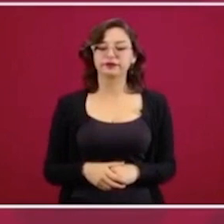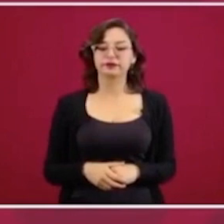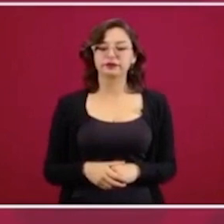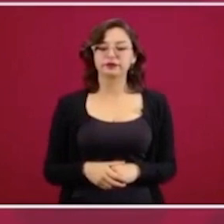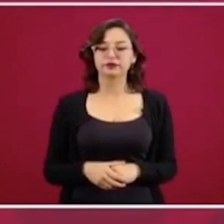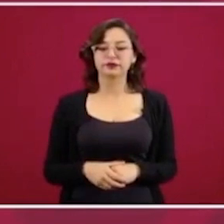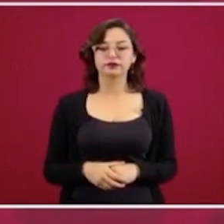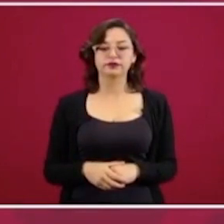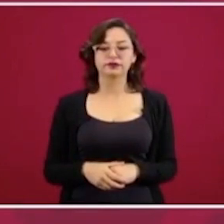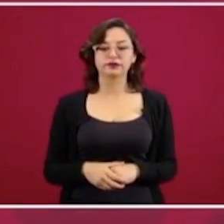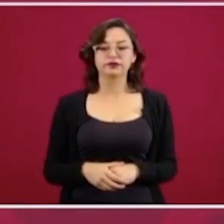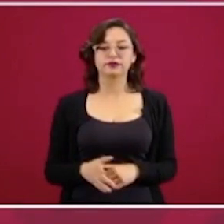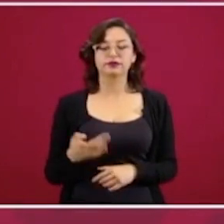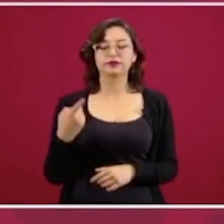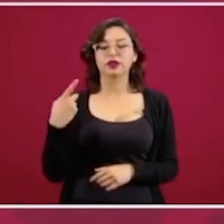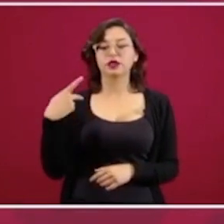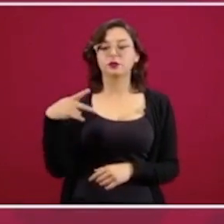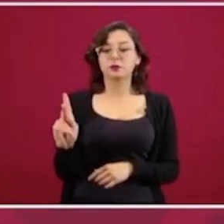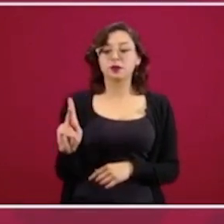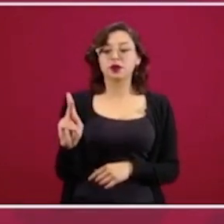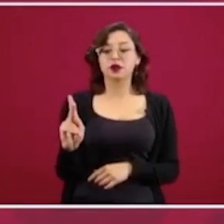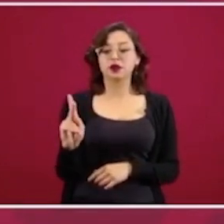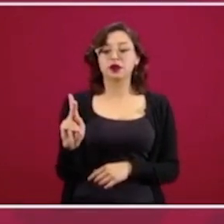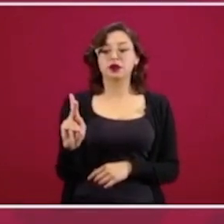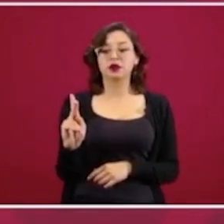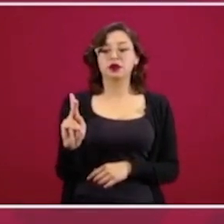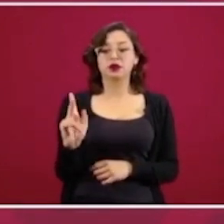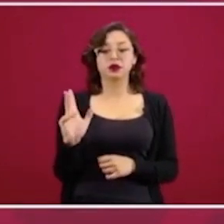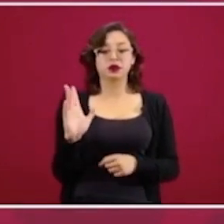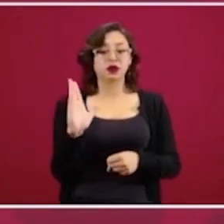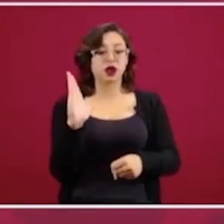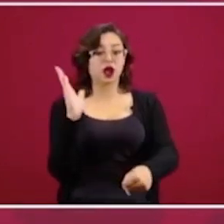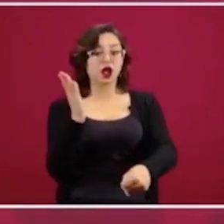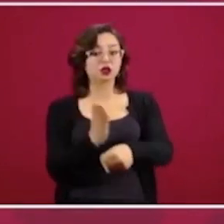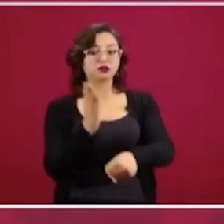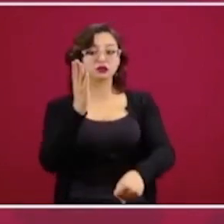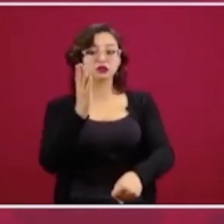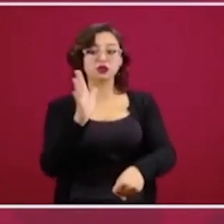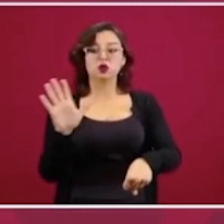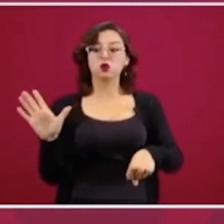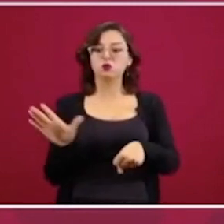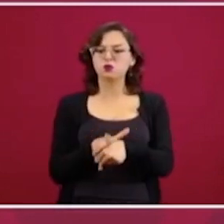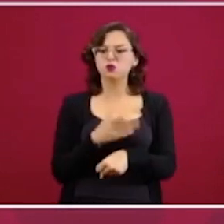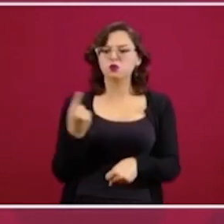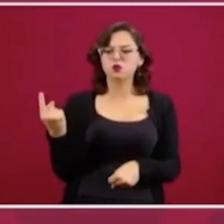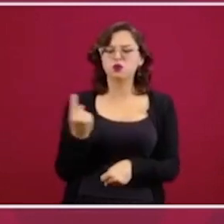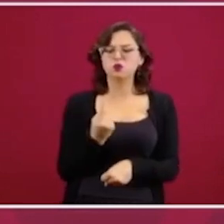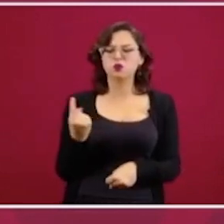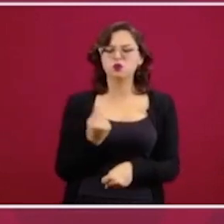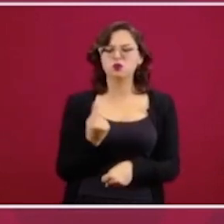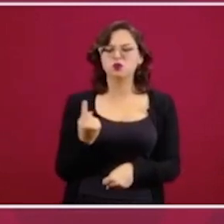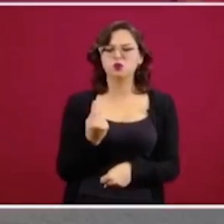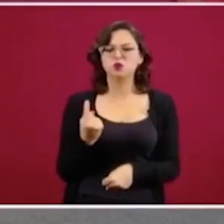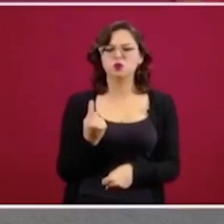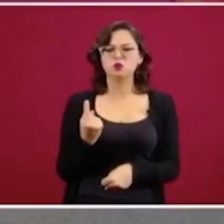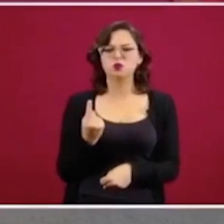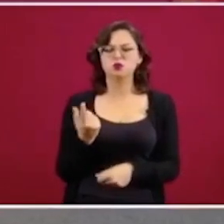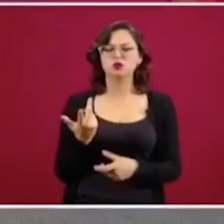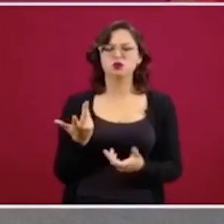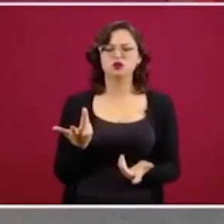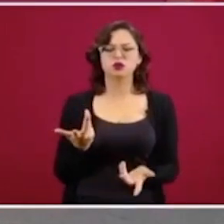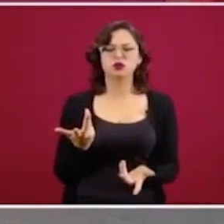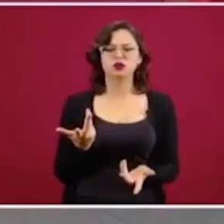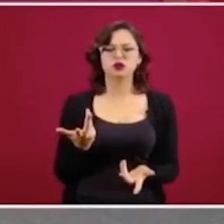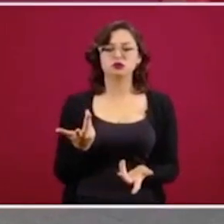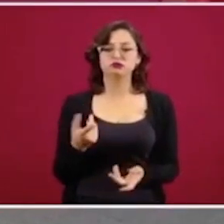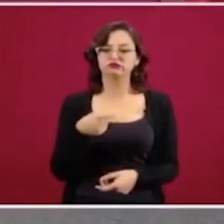lo hacen porque si no ellos estarían incumpliendo